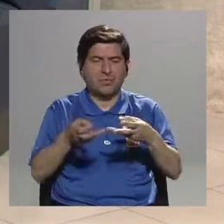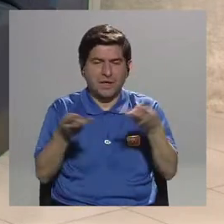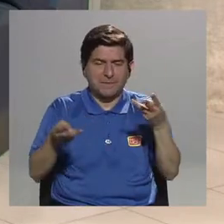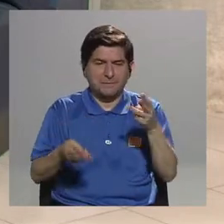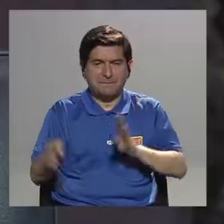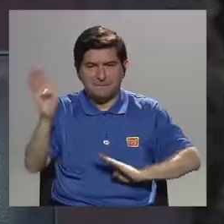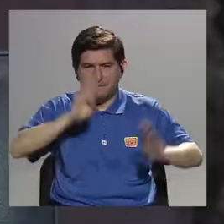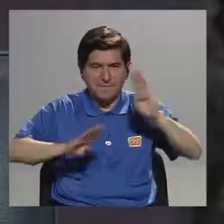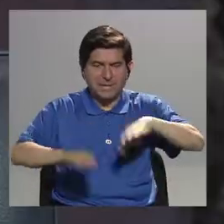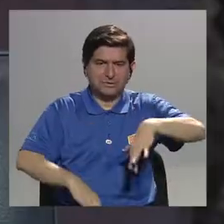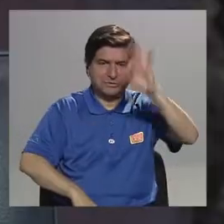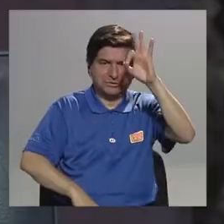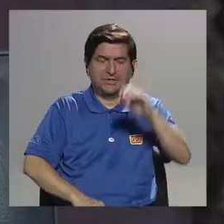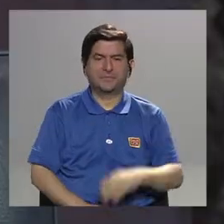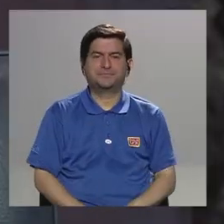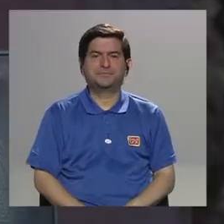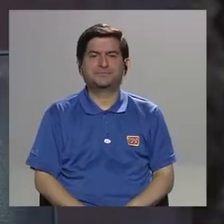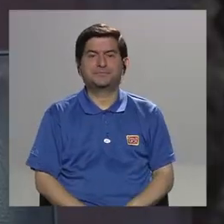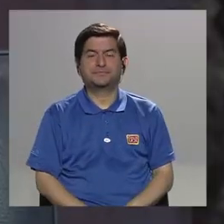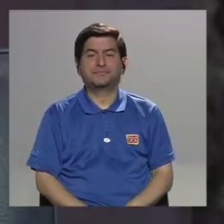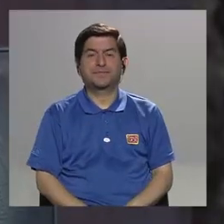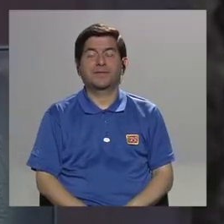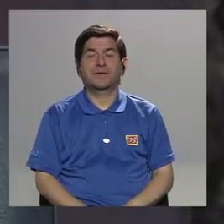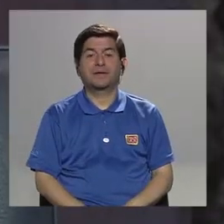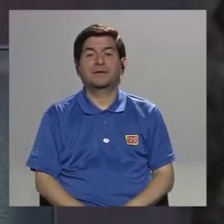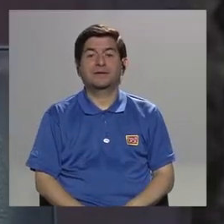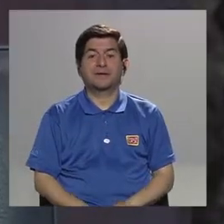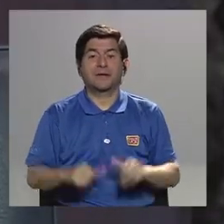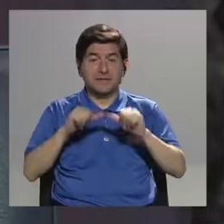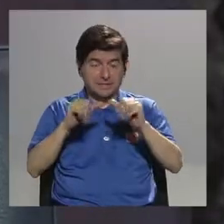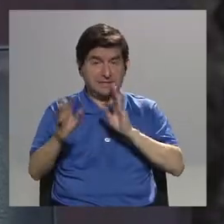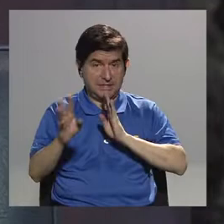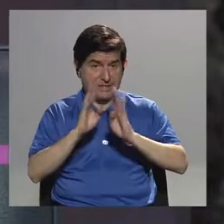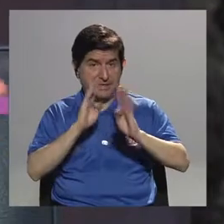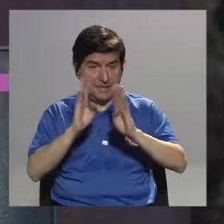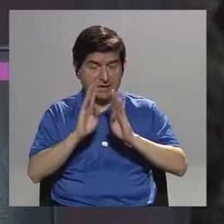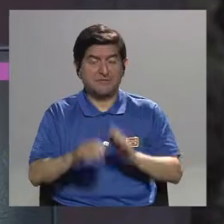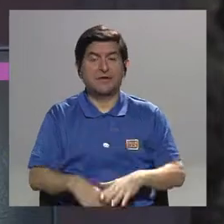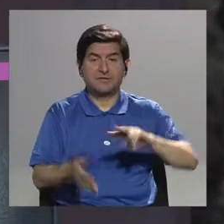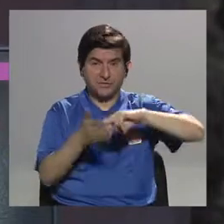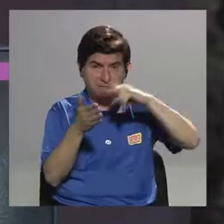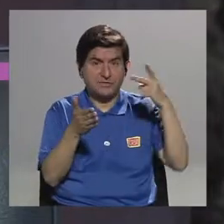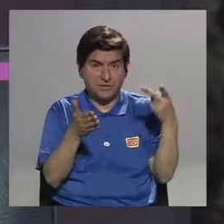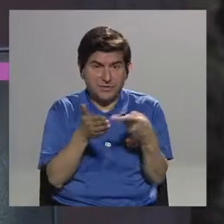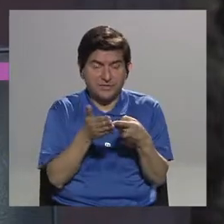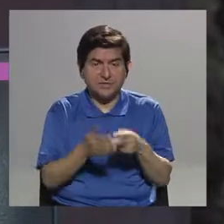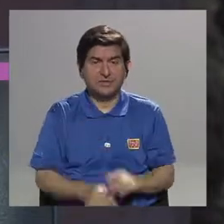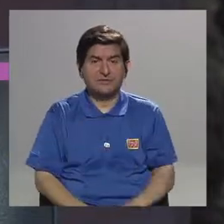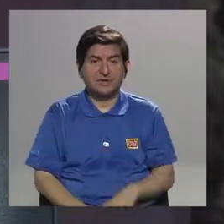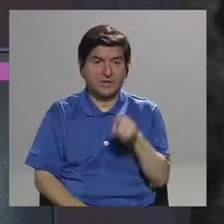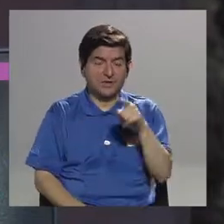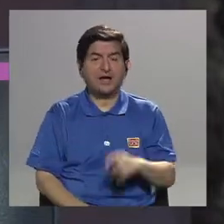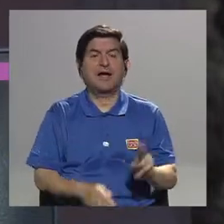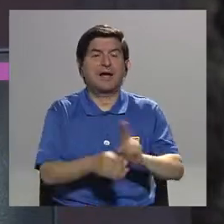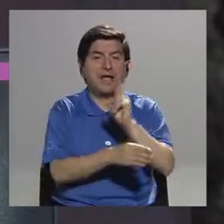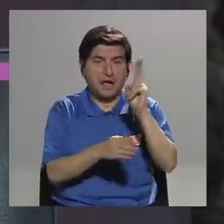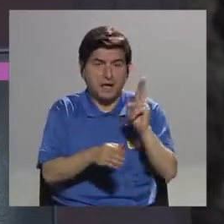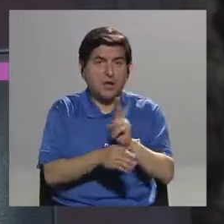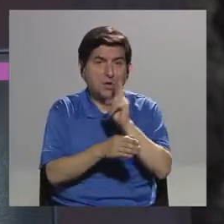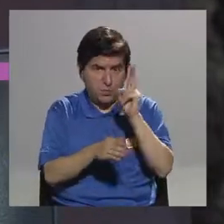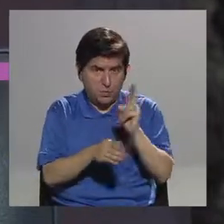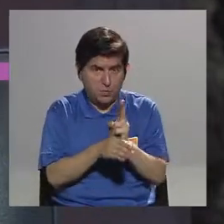hablar un poquitito más, ¿verdad? Vamos a seguir conversando acerca de lo que es, en este caso, pues, el uso de cuerpos para